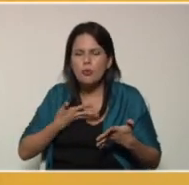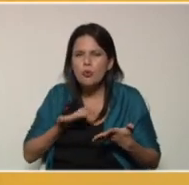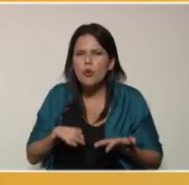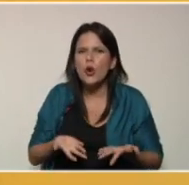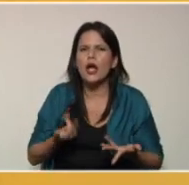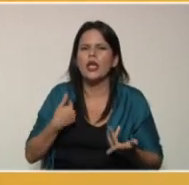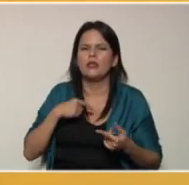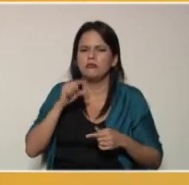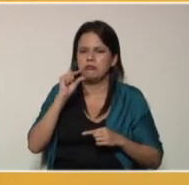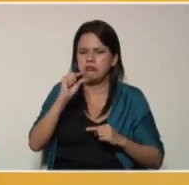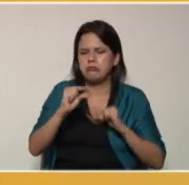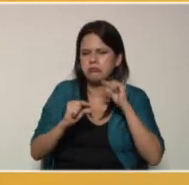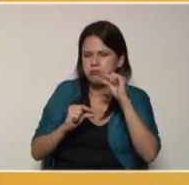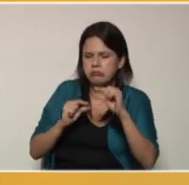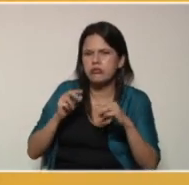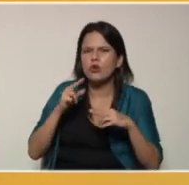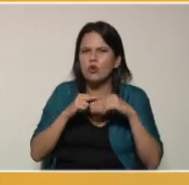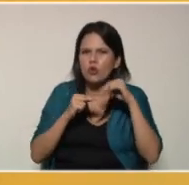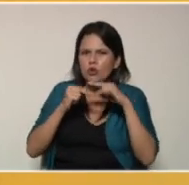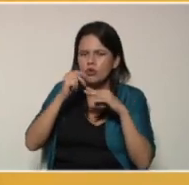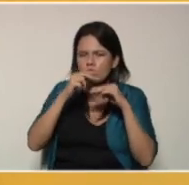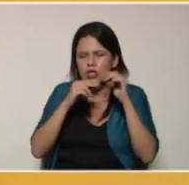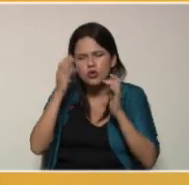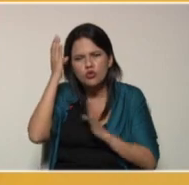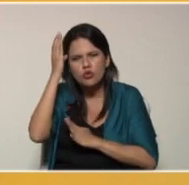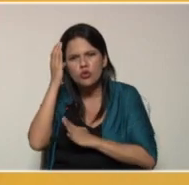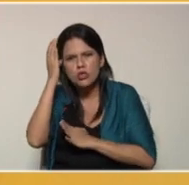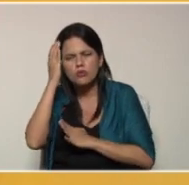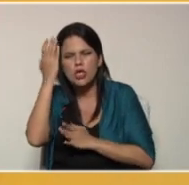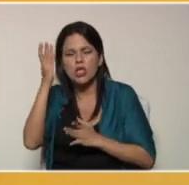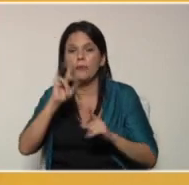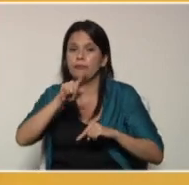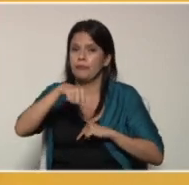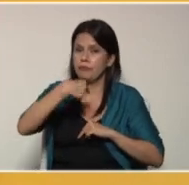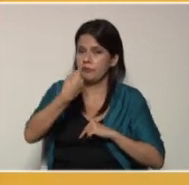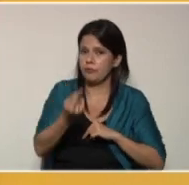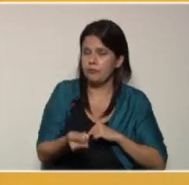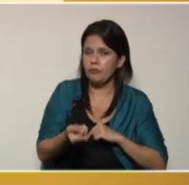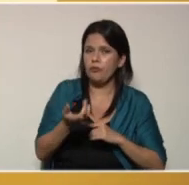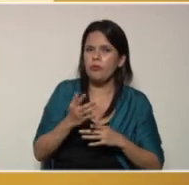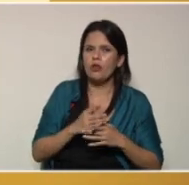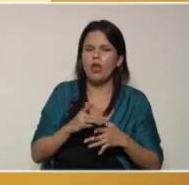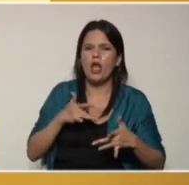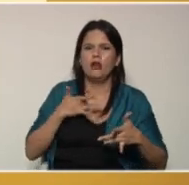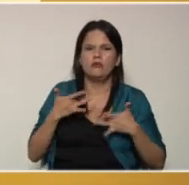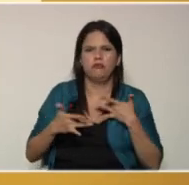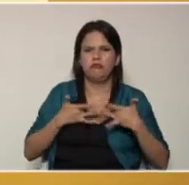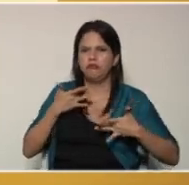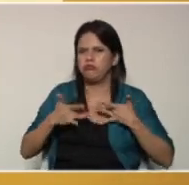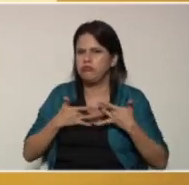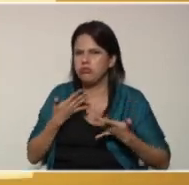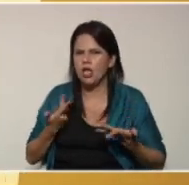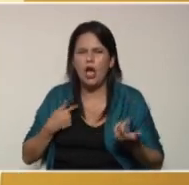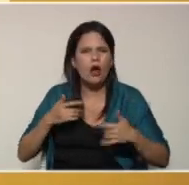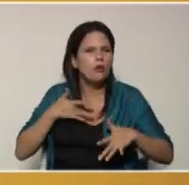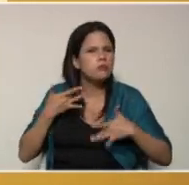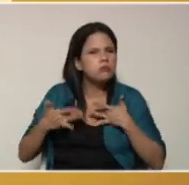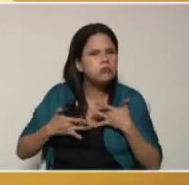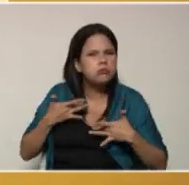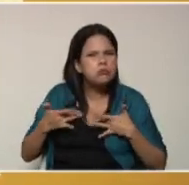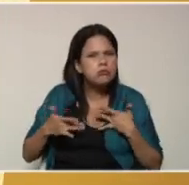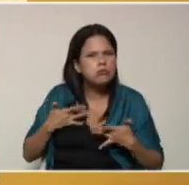construyendo su conocimiento. Luego, la actividad, en la actividad